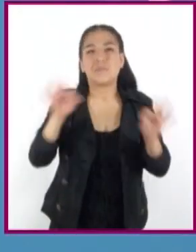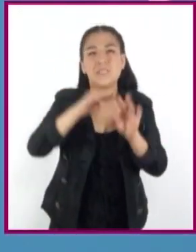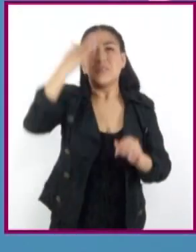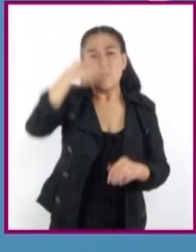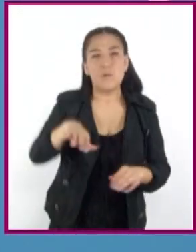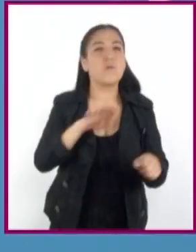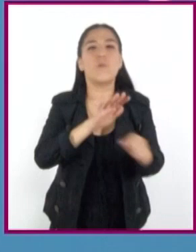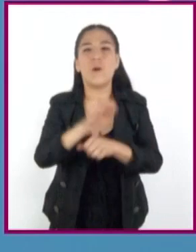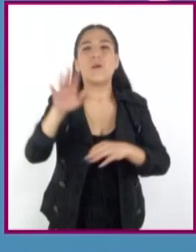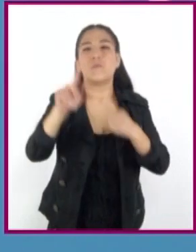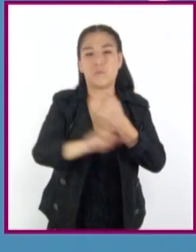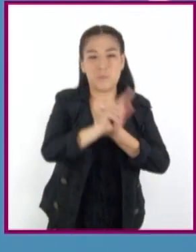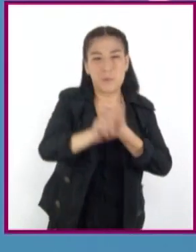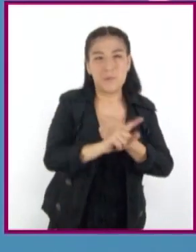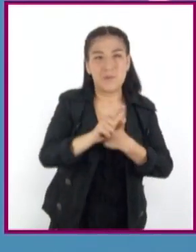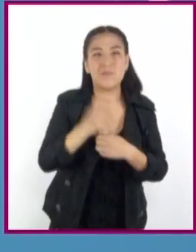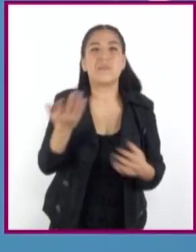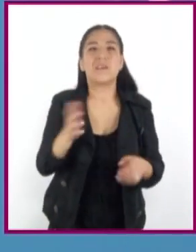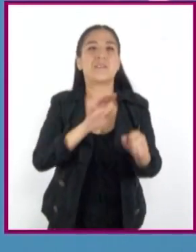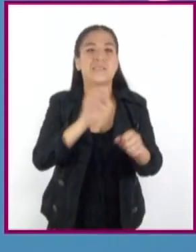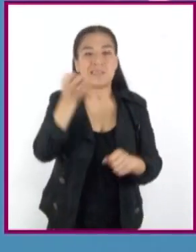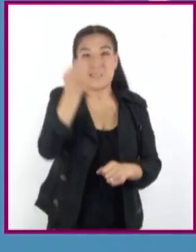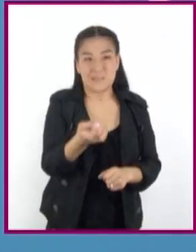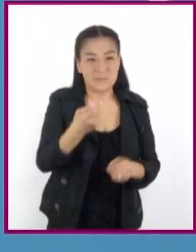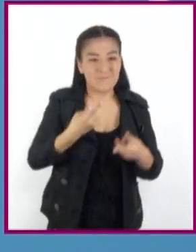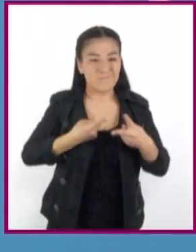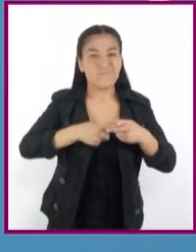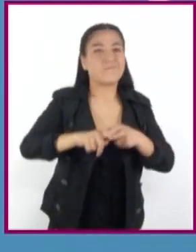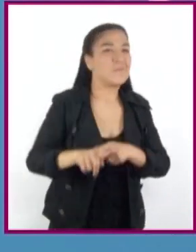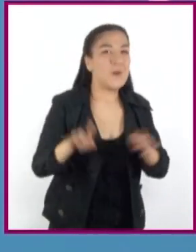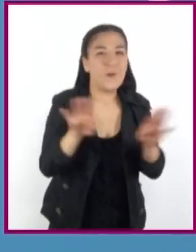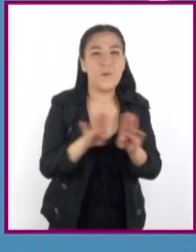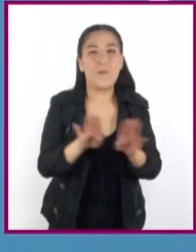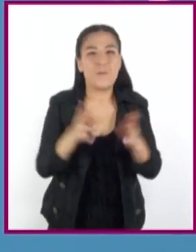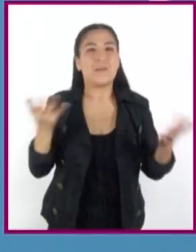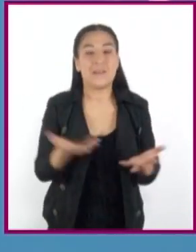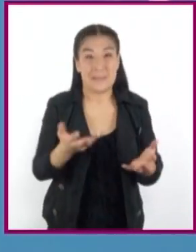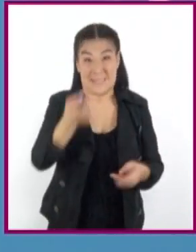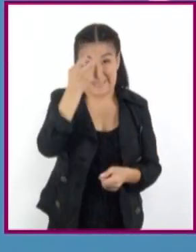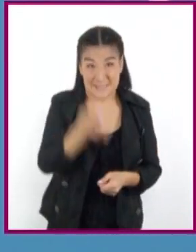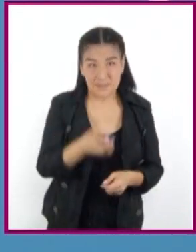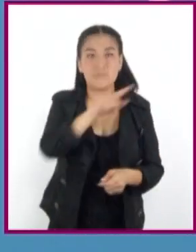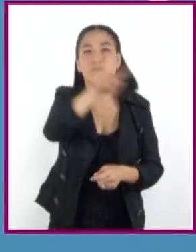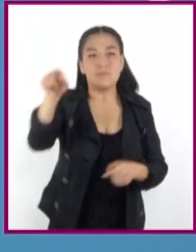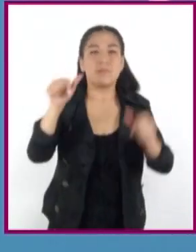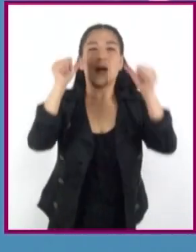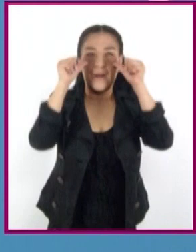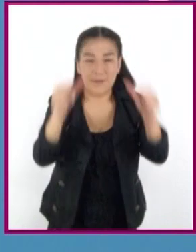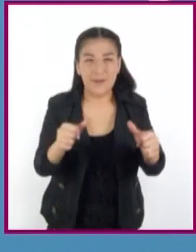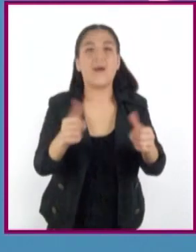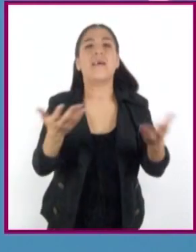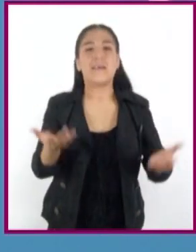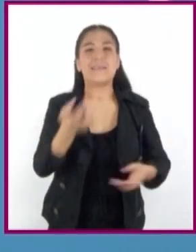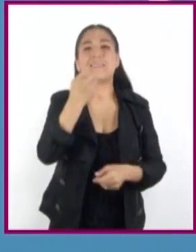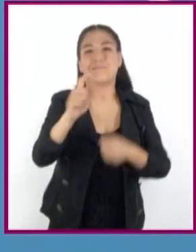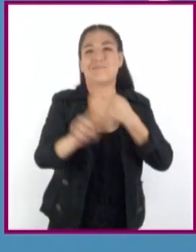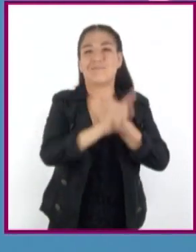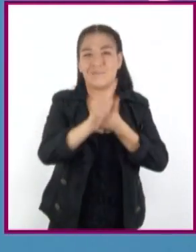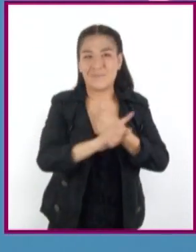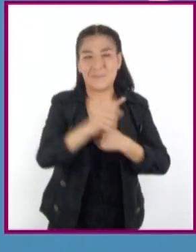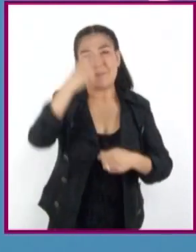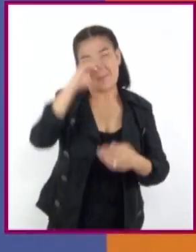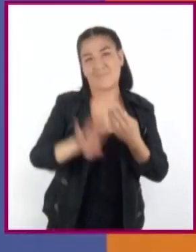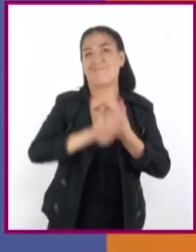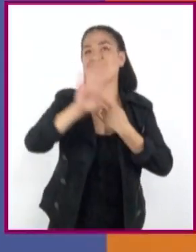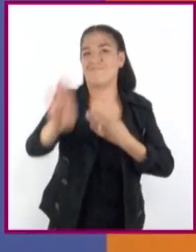consecuencias y qué puede propiciarlas. De este modo, pueden estar atentas y atentos a esas situaciones y